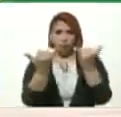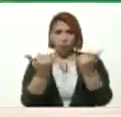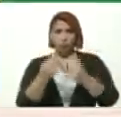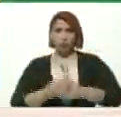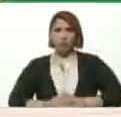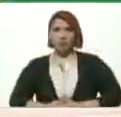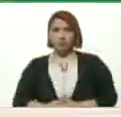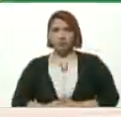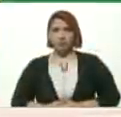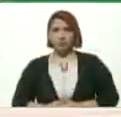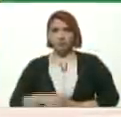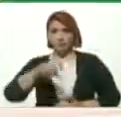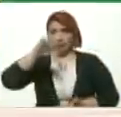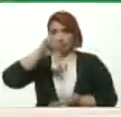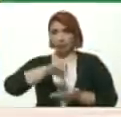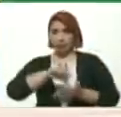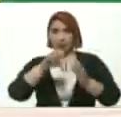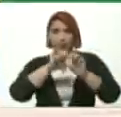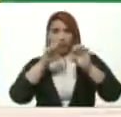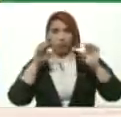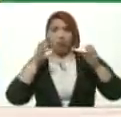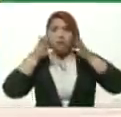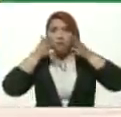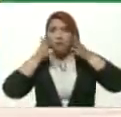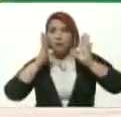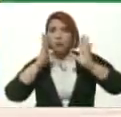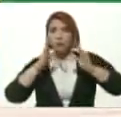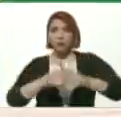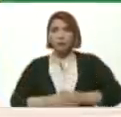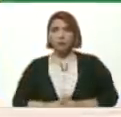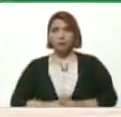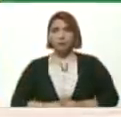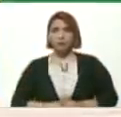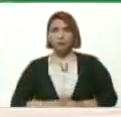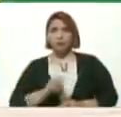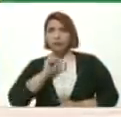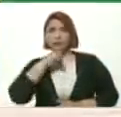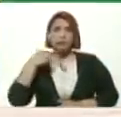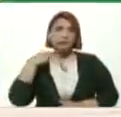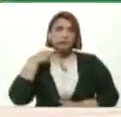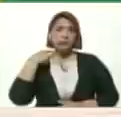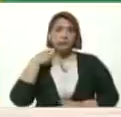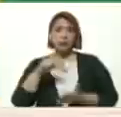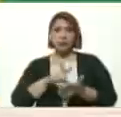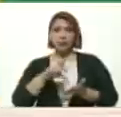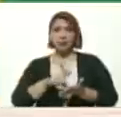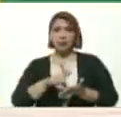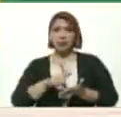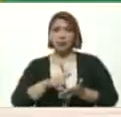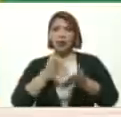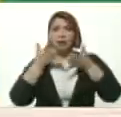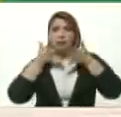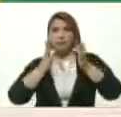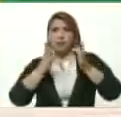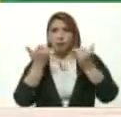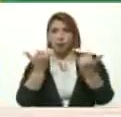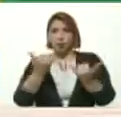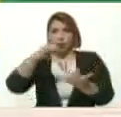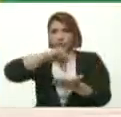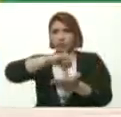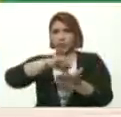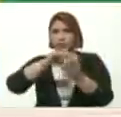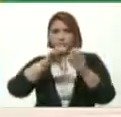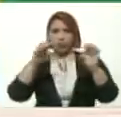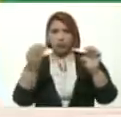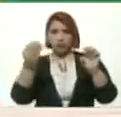Al centro educativo Andrés Bello Antiguo liceo Andrés Bello Ahora es un centro Educativo Porque